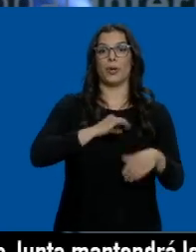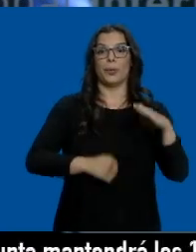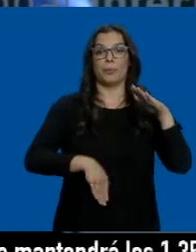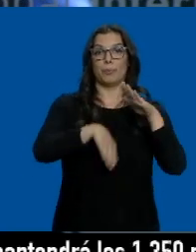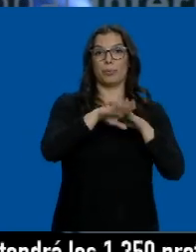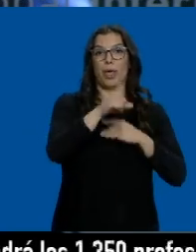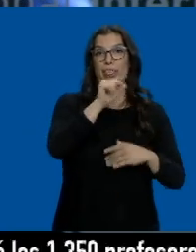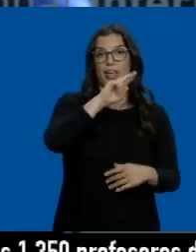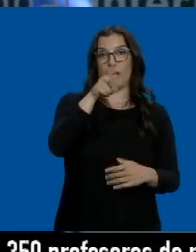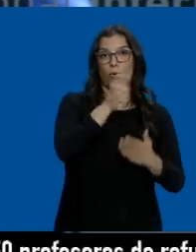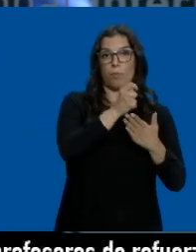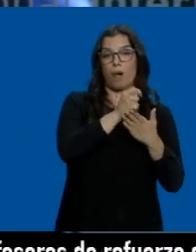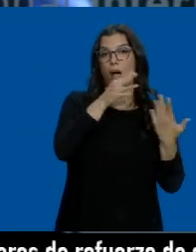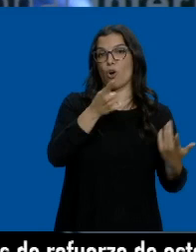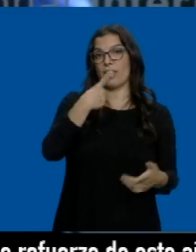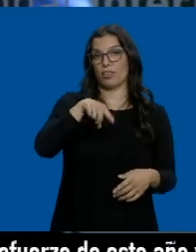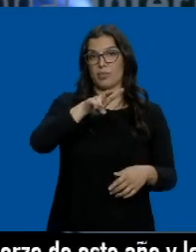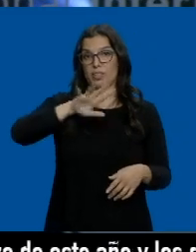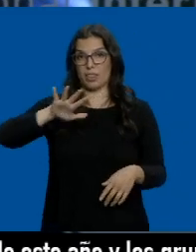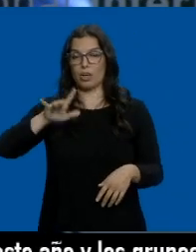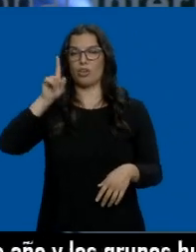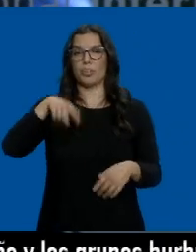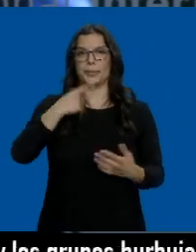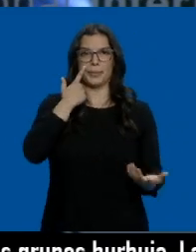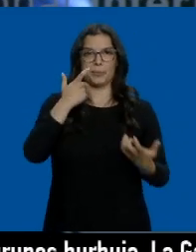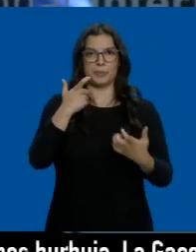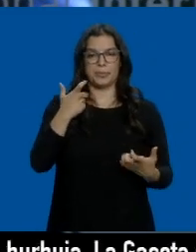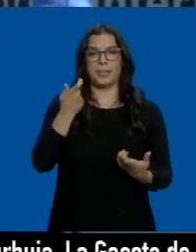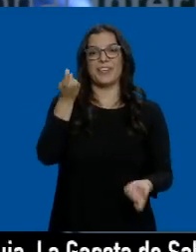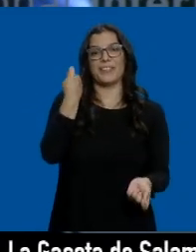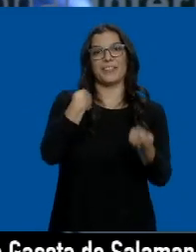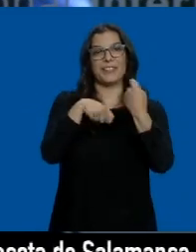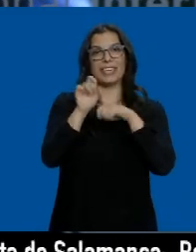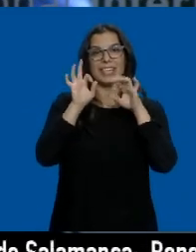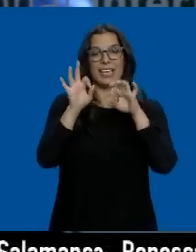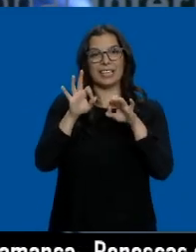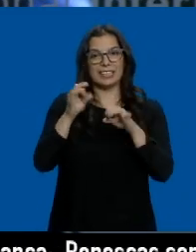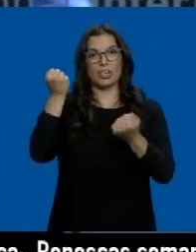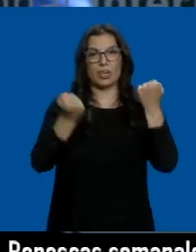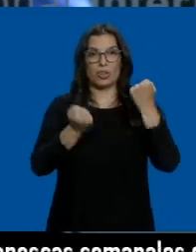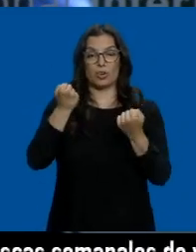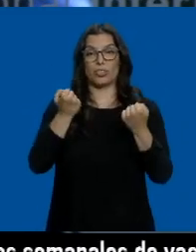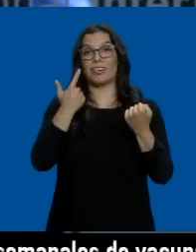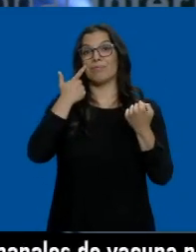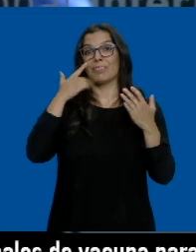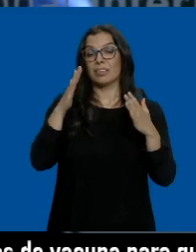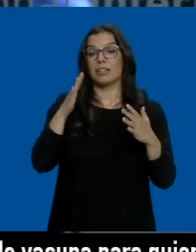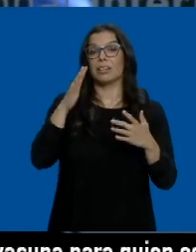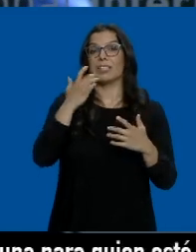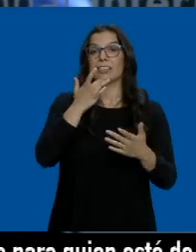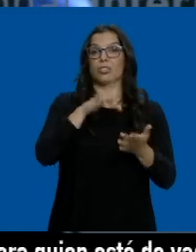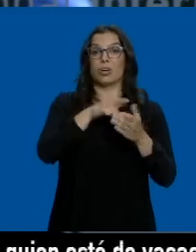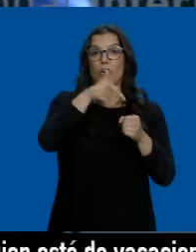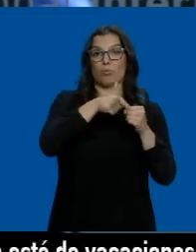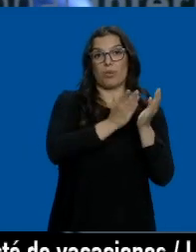100 euros, ahora cuesta 125. Eso se nota también en las ventas de coches, hasta el punto de que los que tienen combustibles